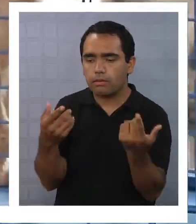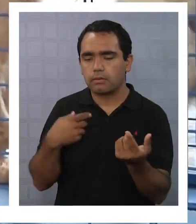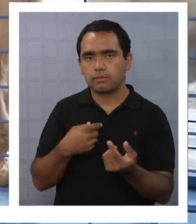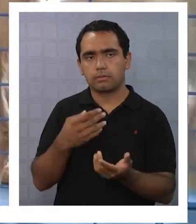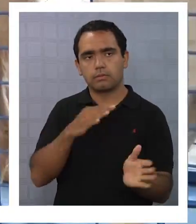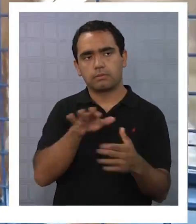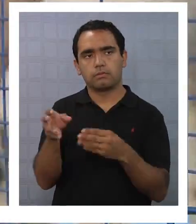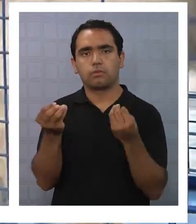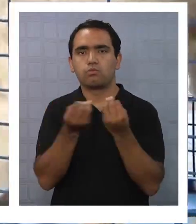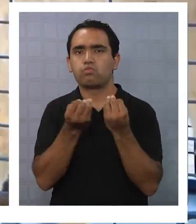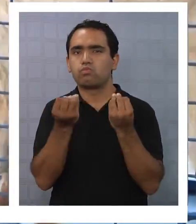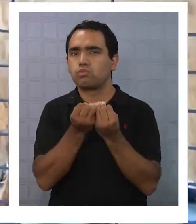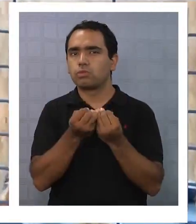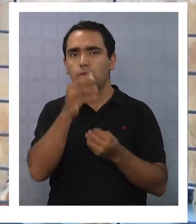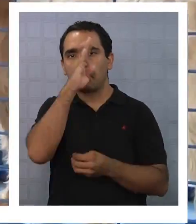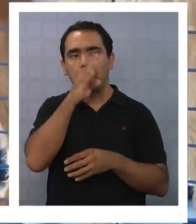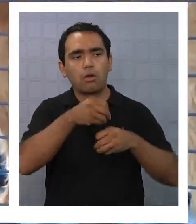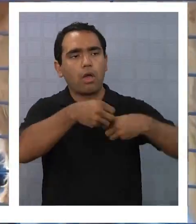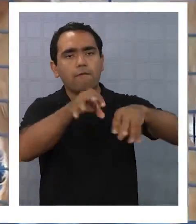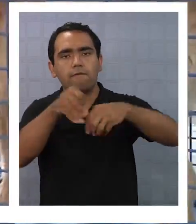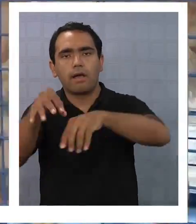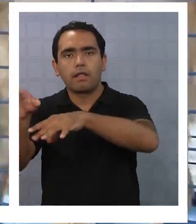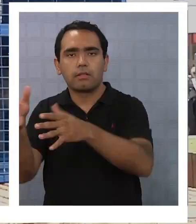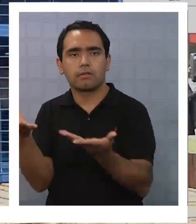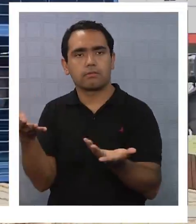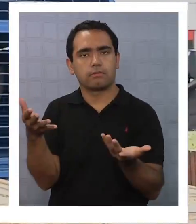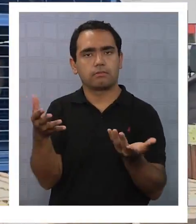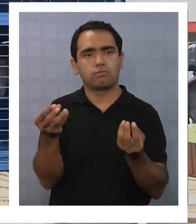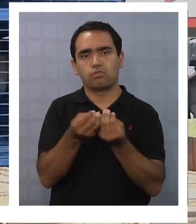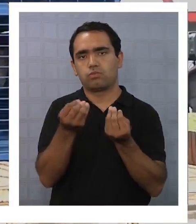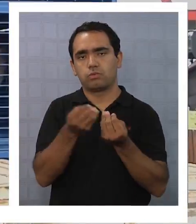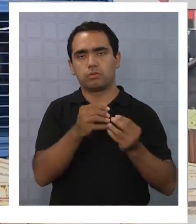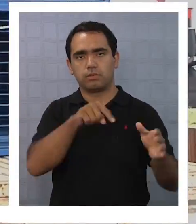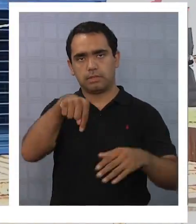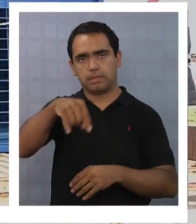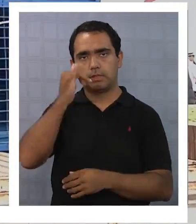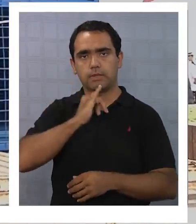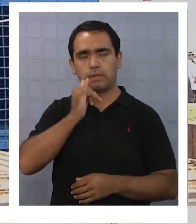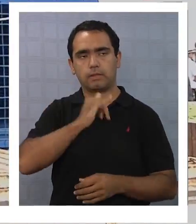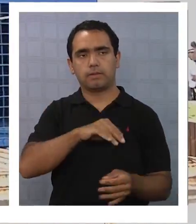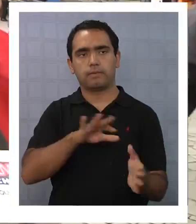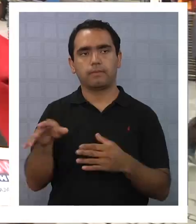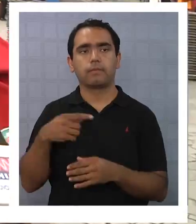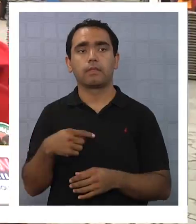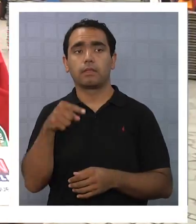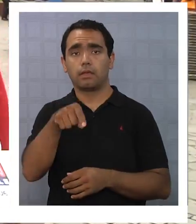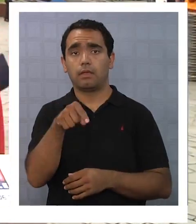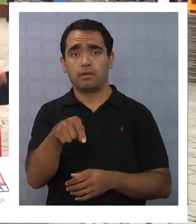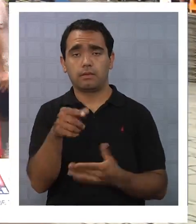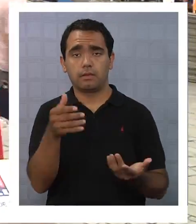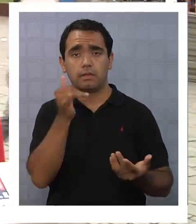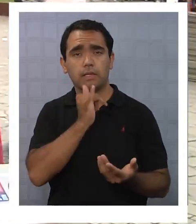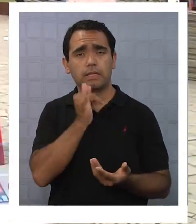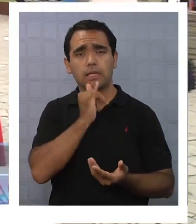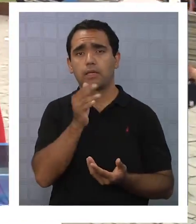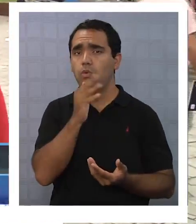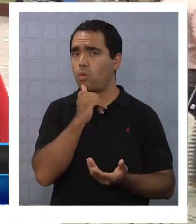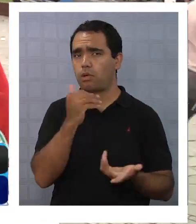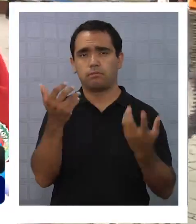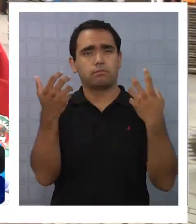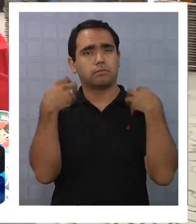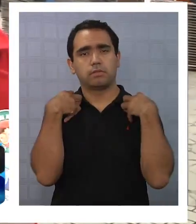pues la cifra de perros abandonados en la ciudad es alta. Lamentablemente la tenencia de animales aquí en Iquique no es muy